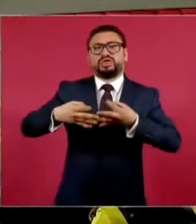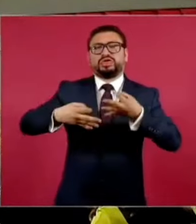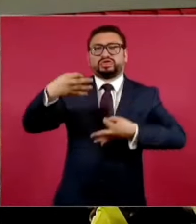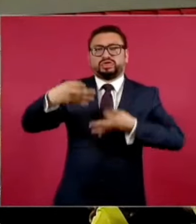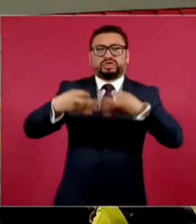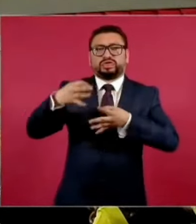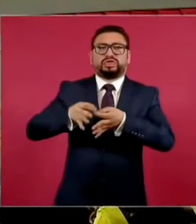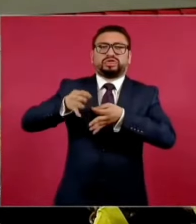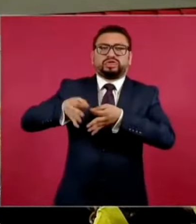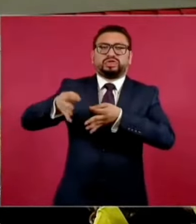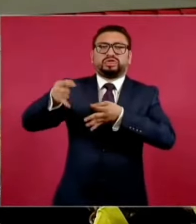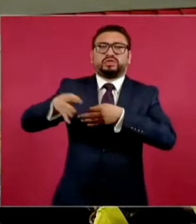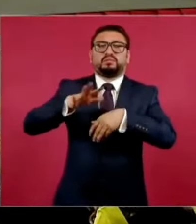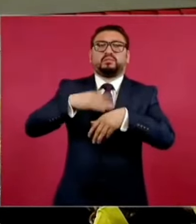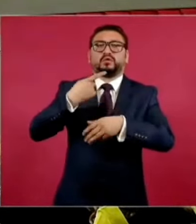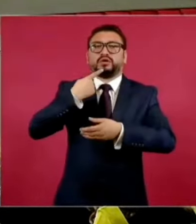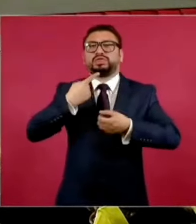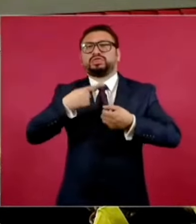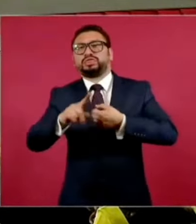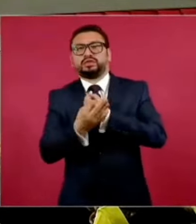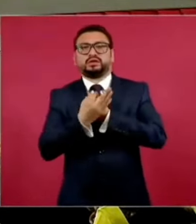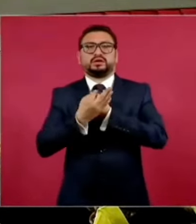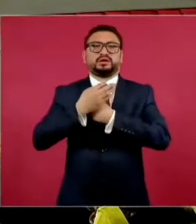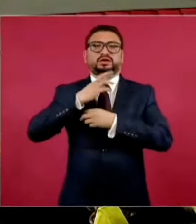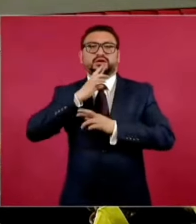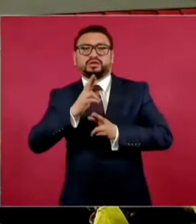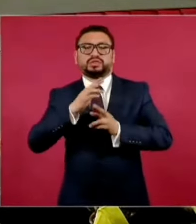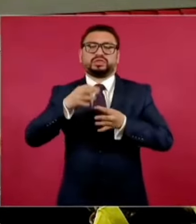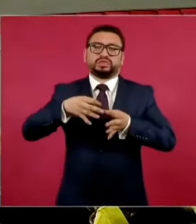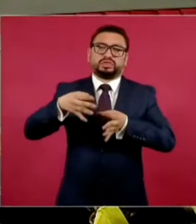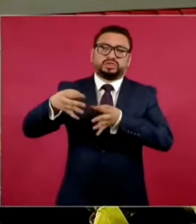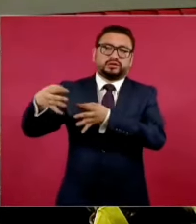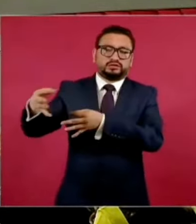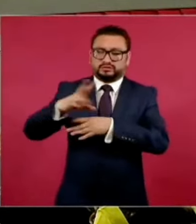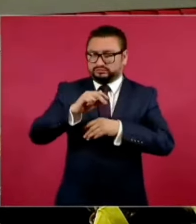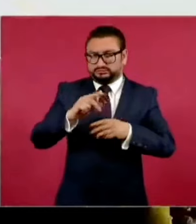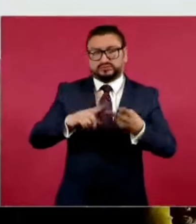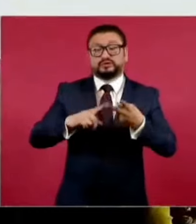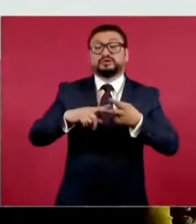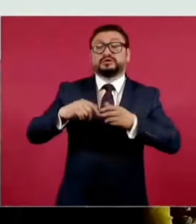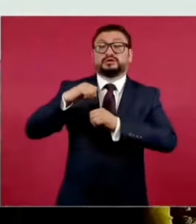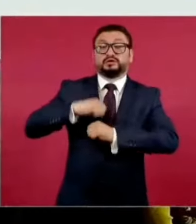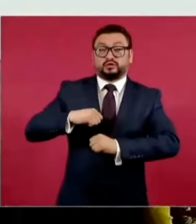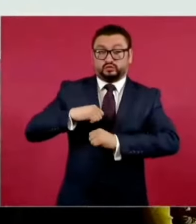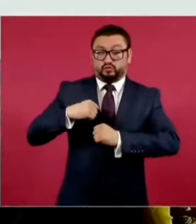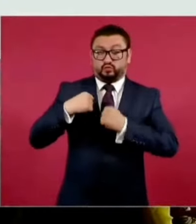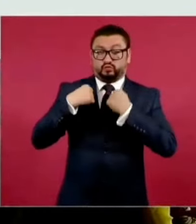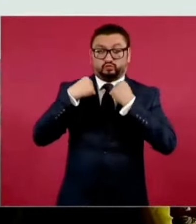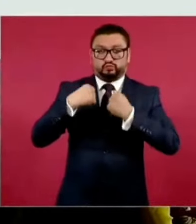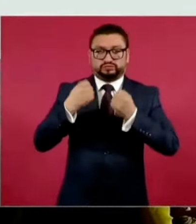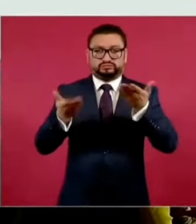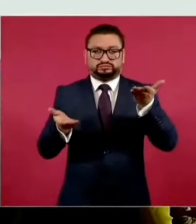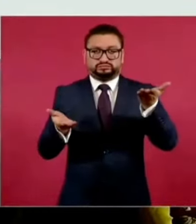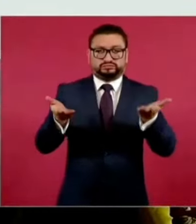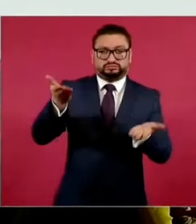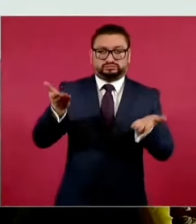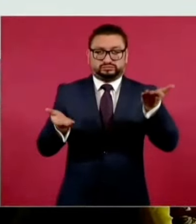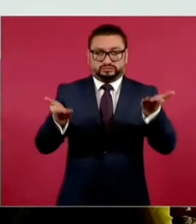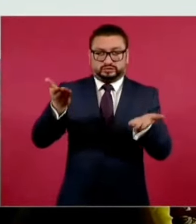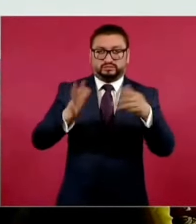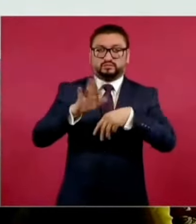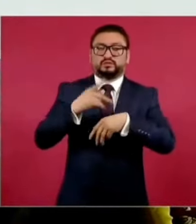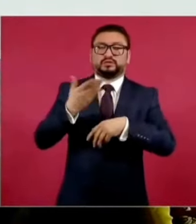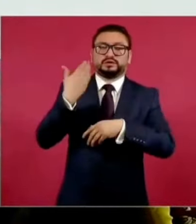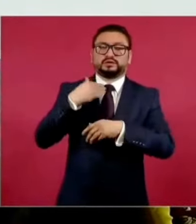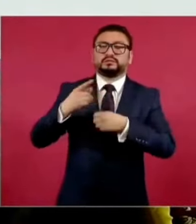través de amparos y resoluciones y equilibrio de poderes. Otra de las problemáticas que hemos venido